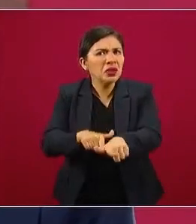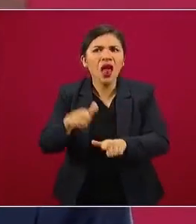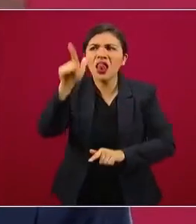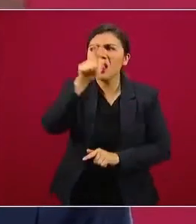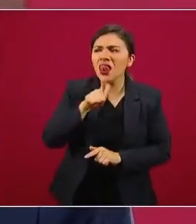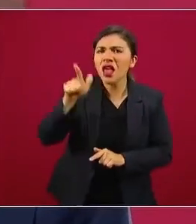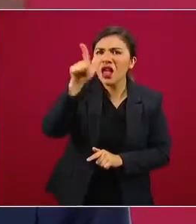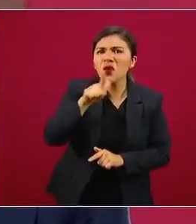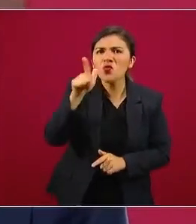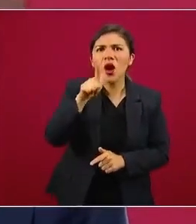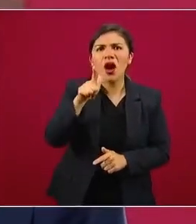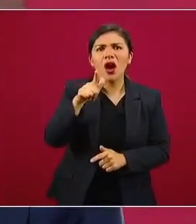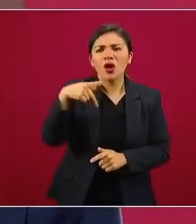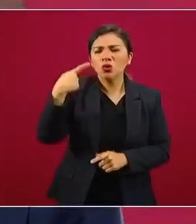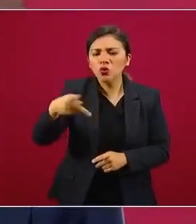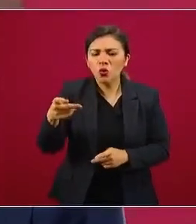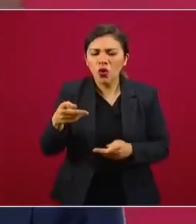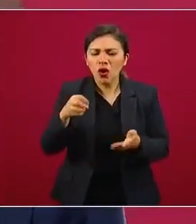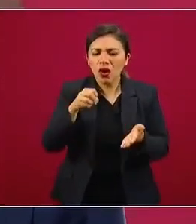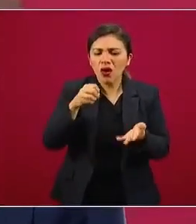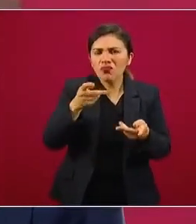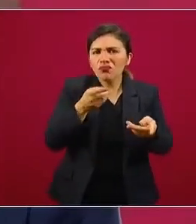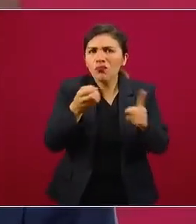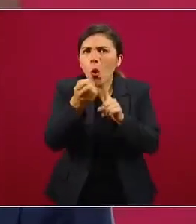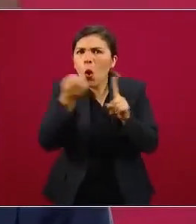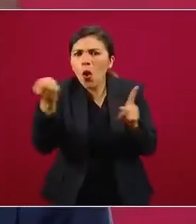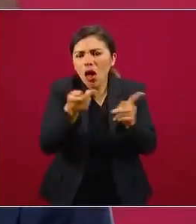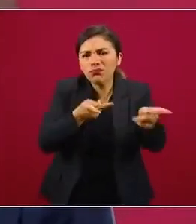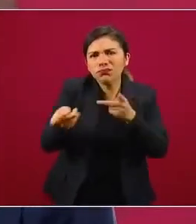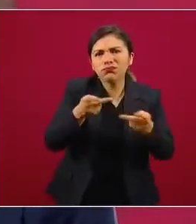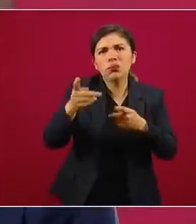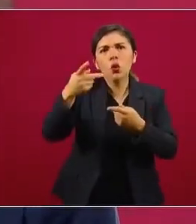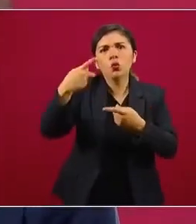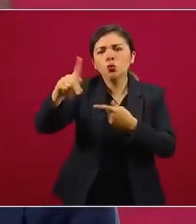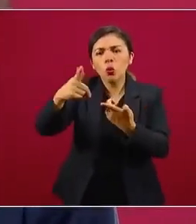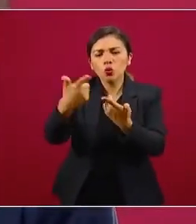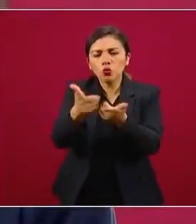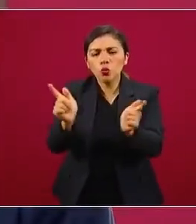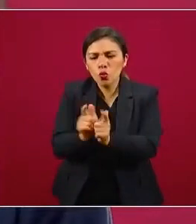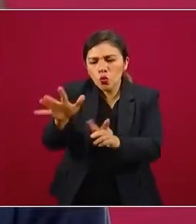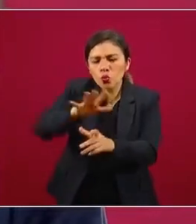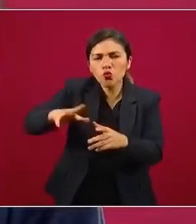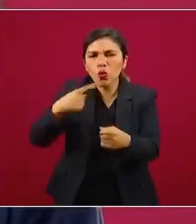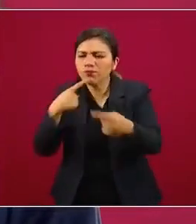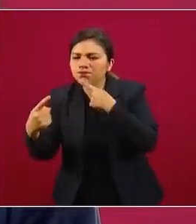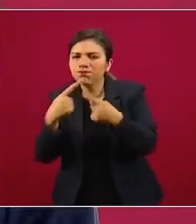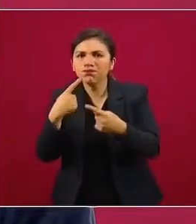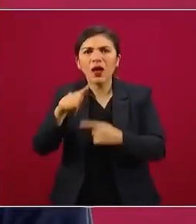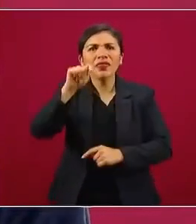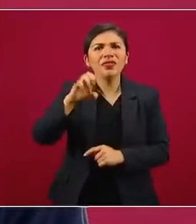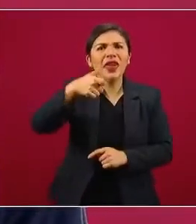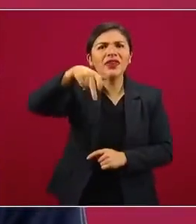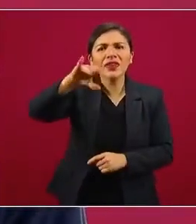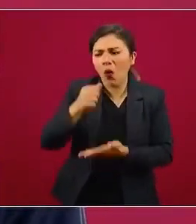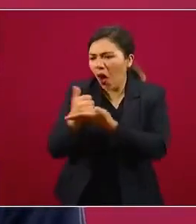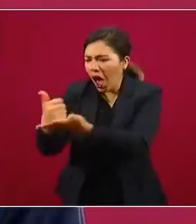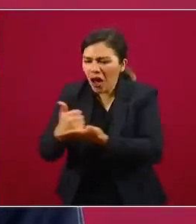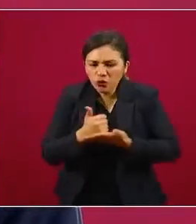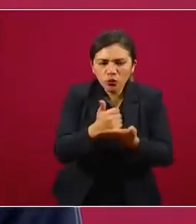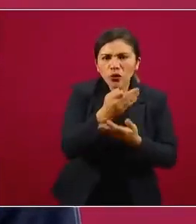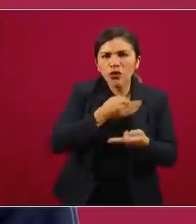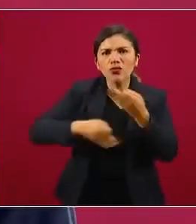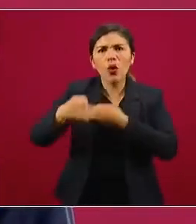lenguas, su organización social, comunitaria, el tequio, la ayuda mutua,